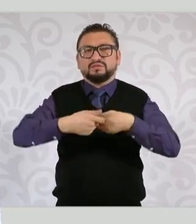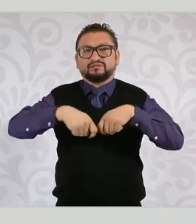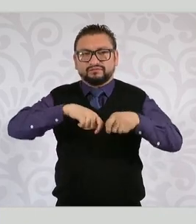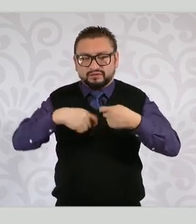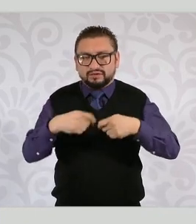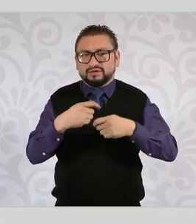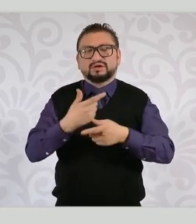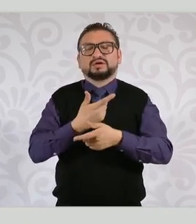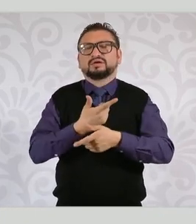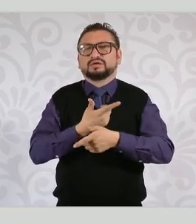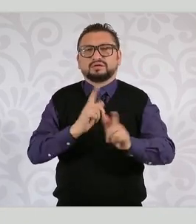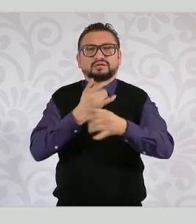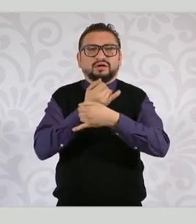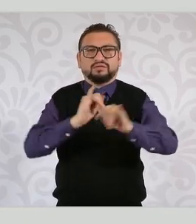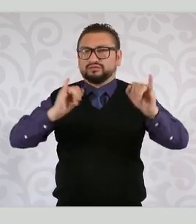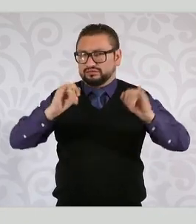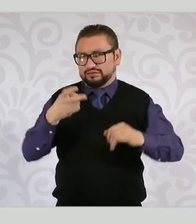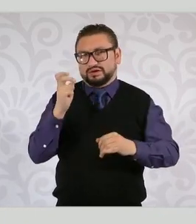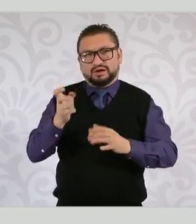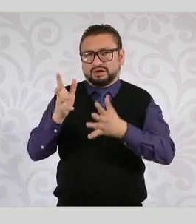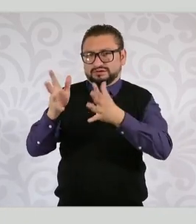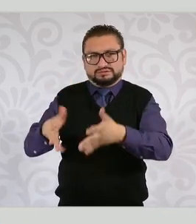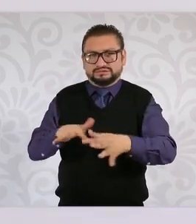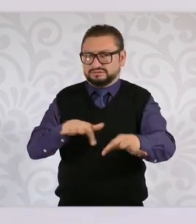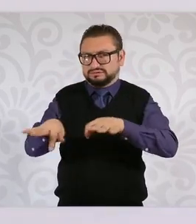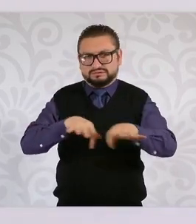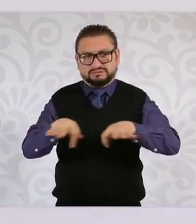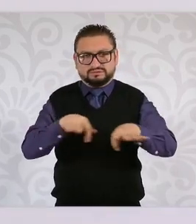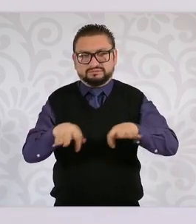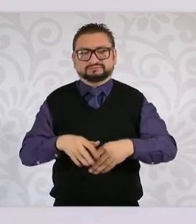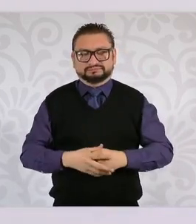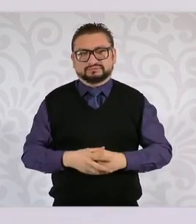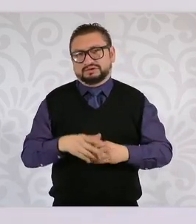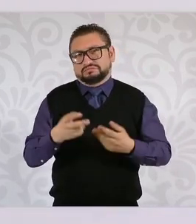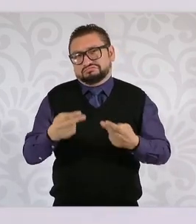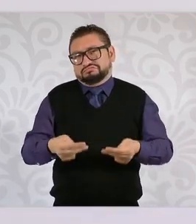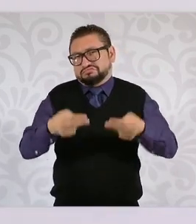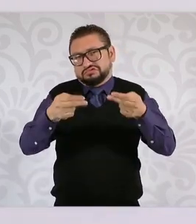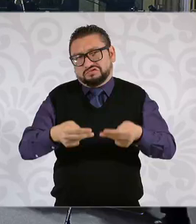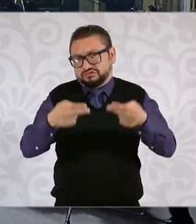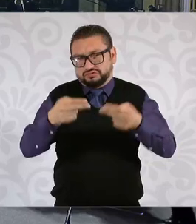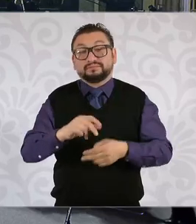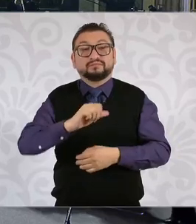autonomía, que son características propias de este modelo de negocios.